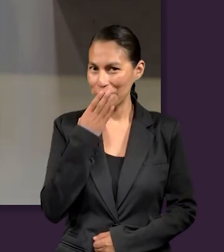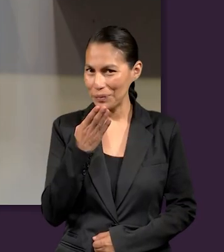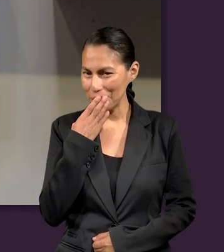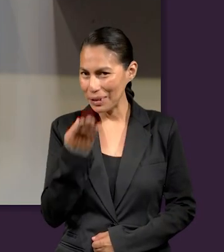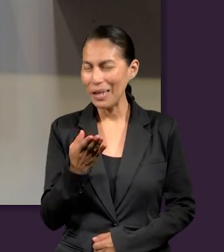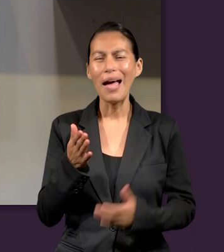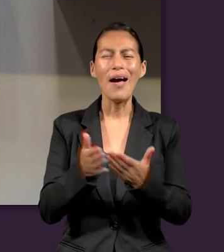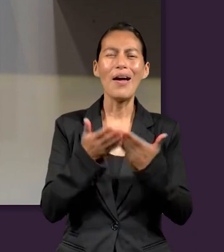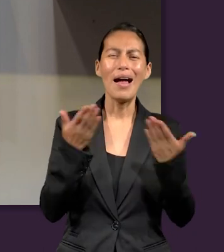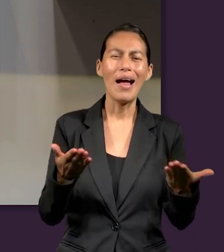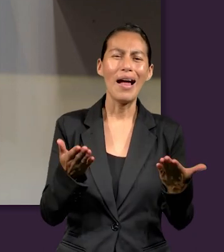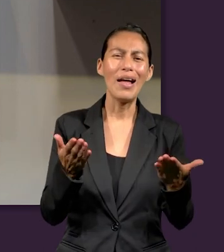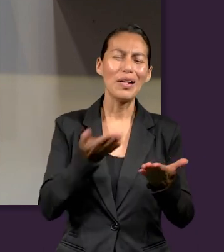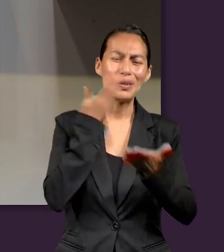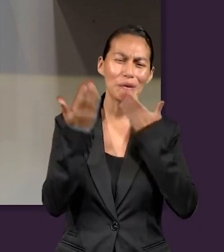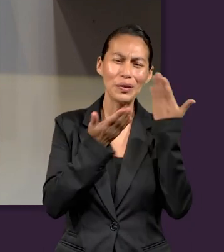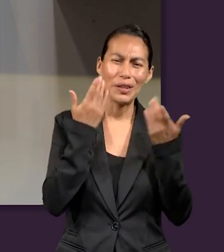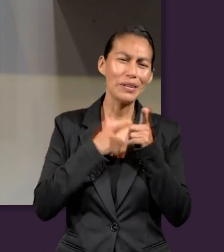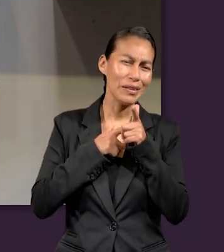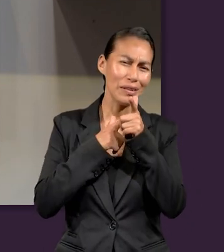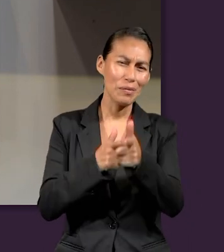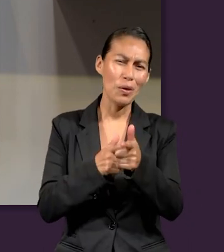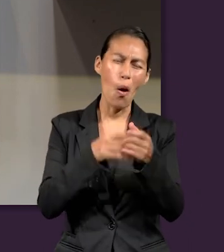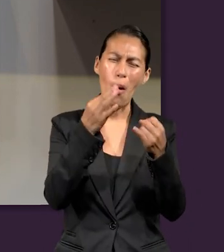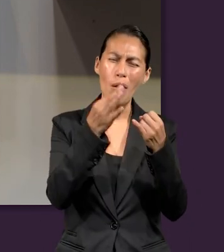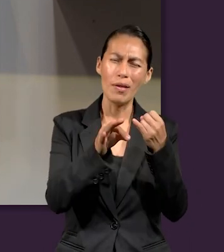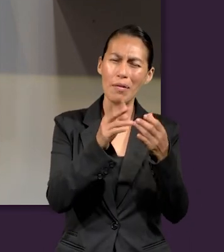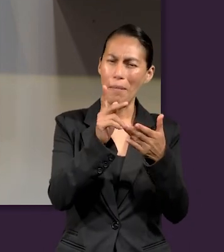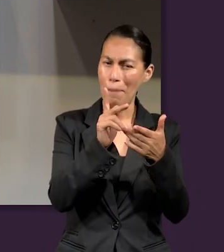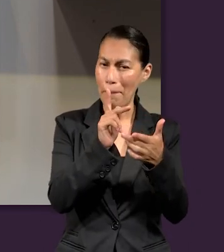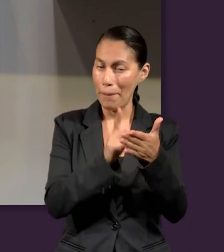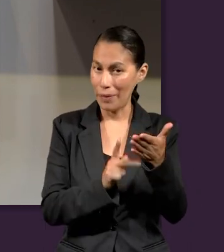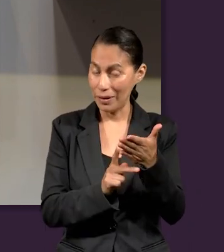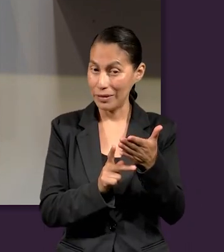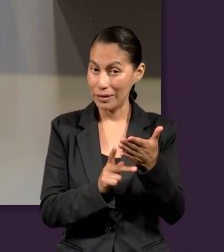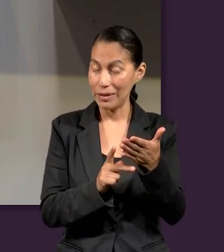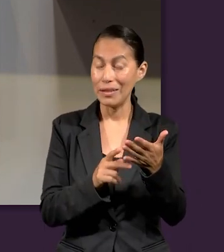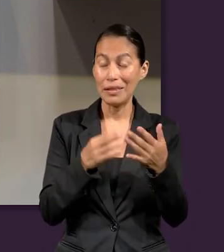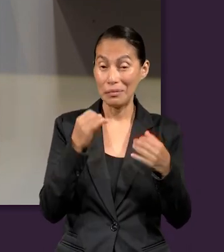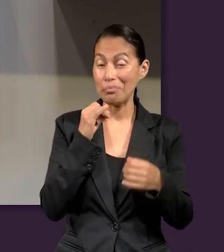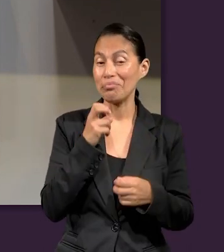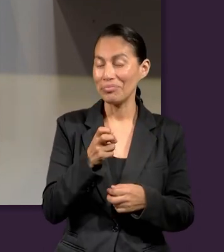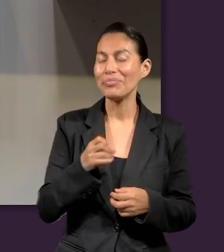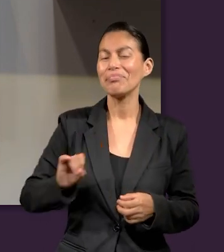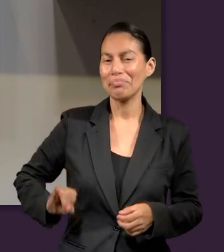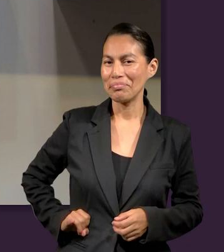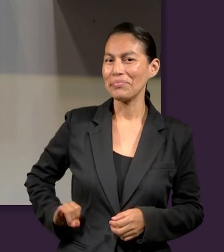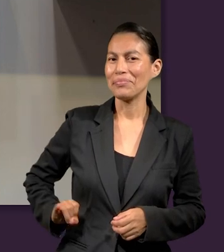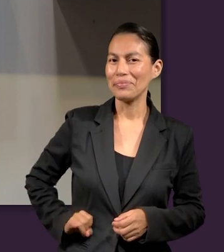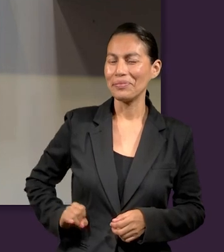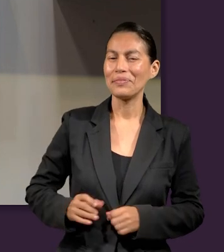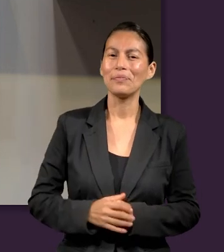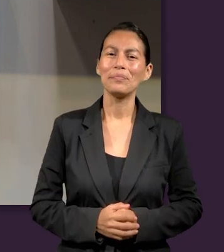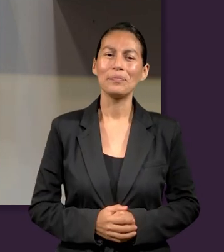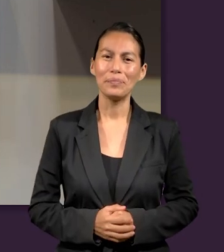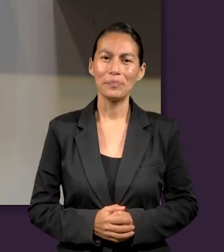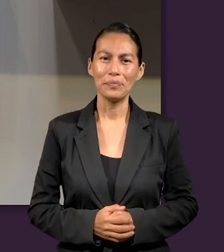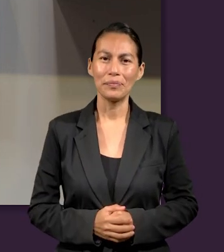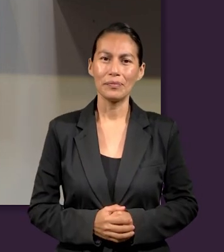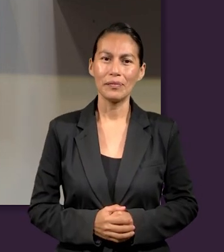Muy bien, vamos a continuar con nuestro repaso. Llegamos al último segmento de este repaso que es muy interesante.